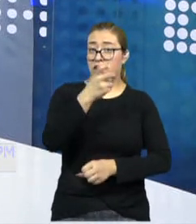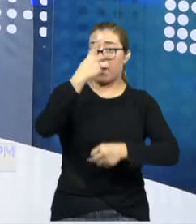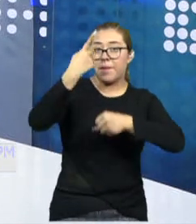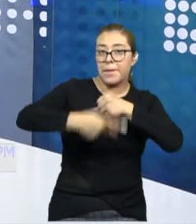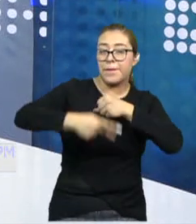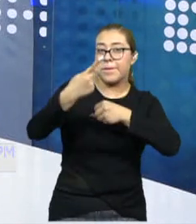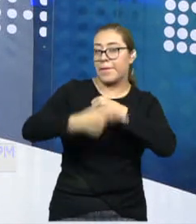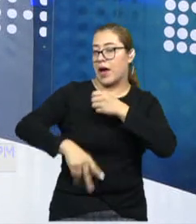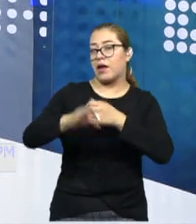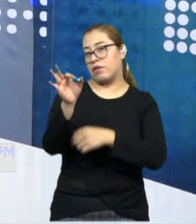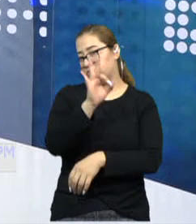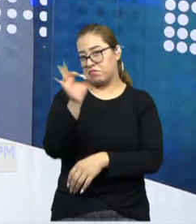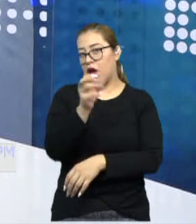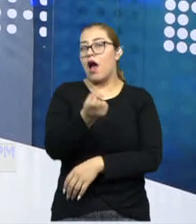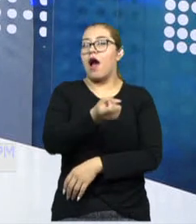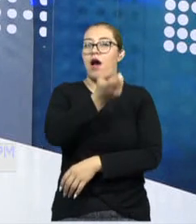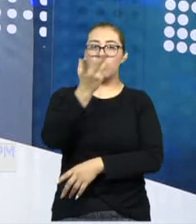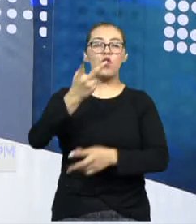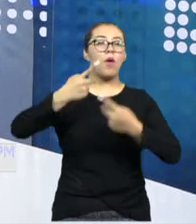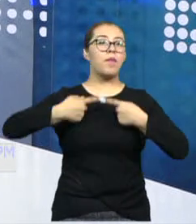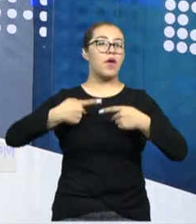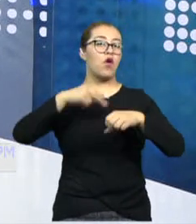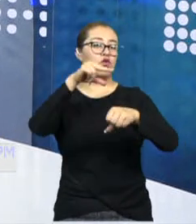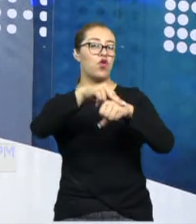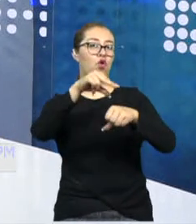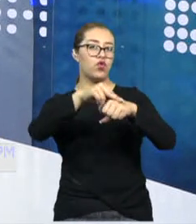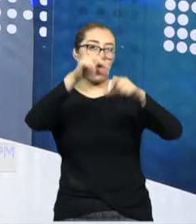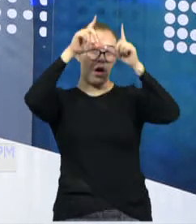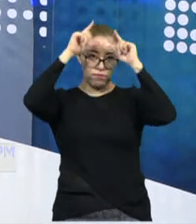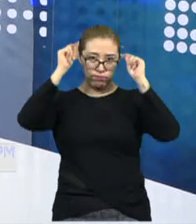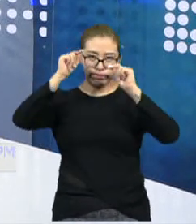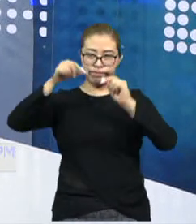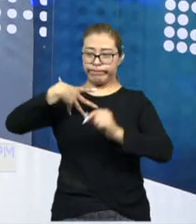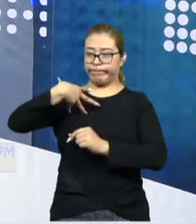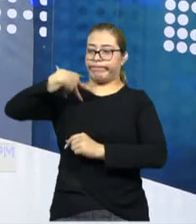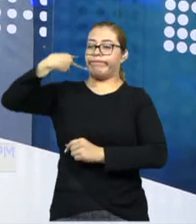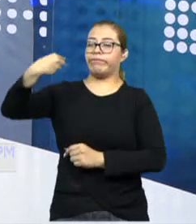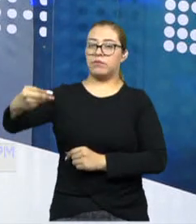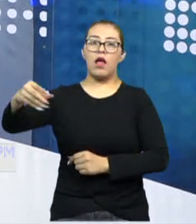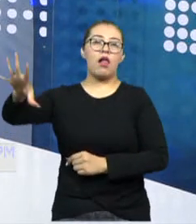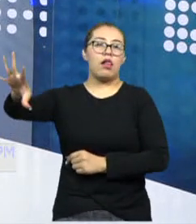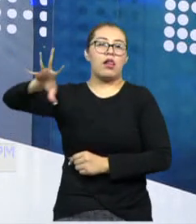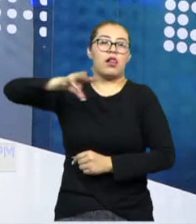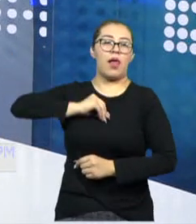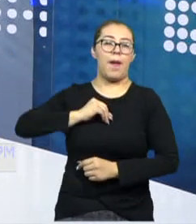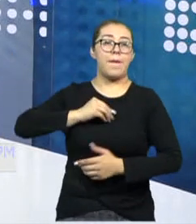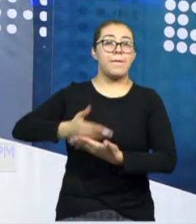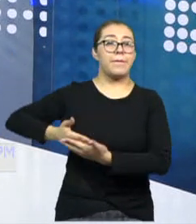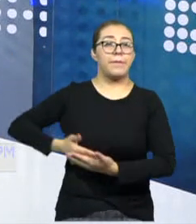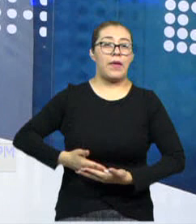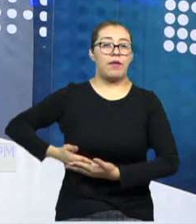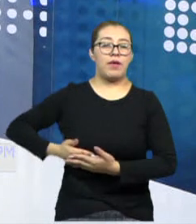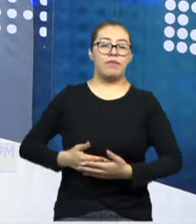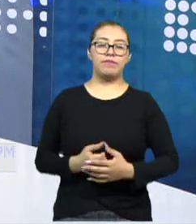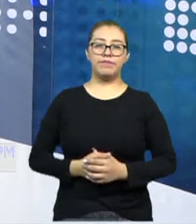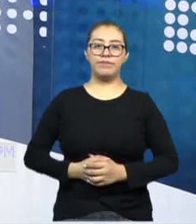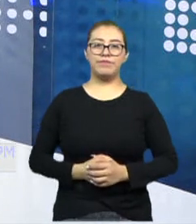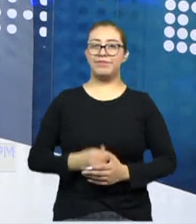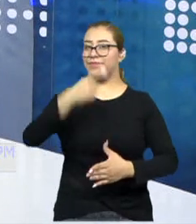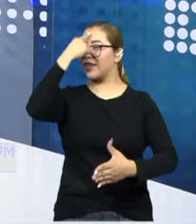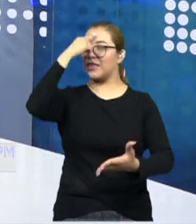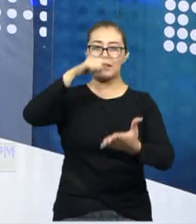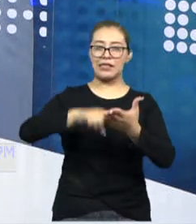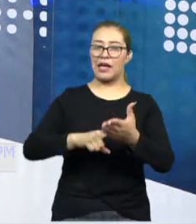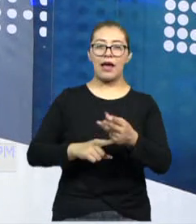por pequeño que sea, que personal del hospital haya contagiado a los bebés, doctor? Es muy poco probable porque pasaron